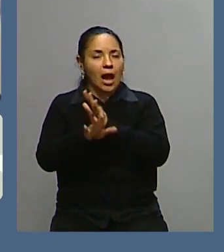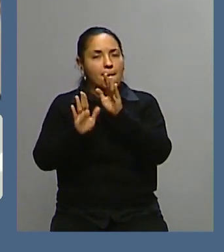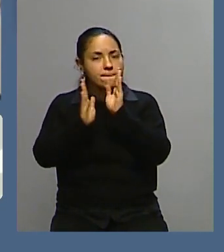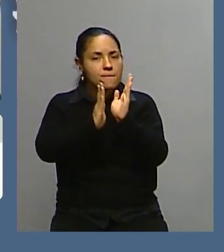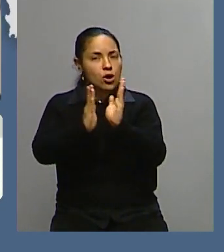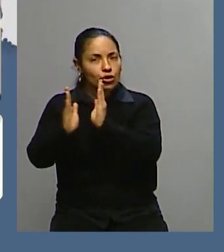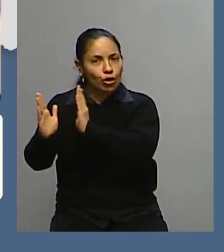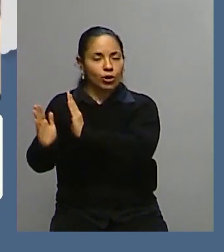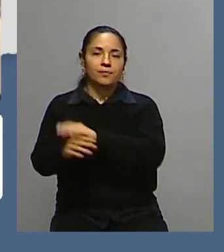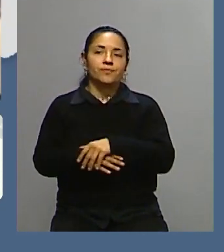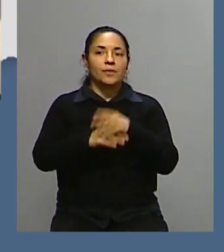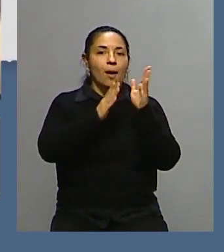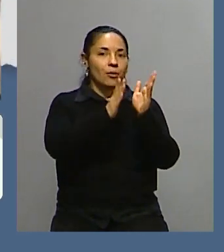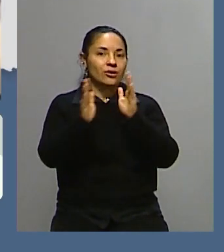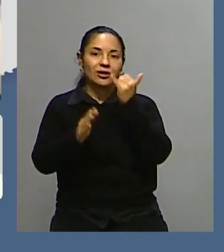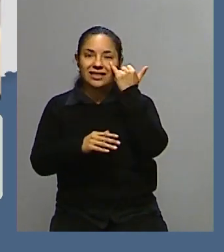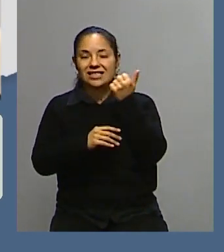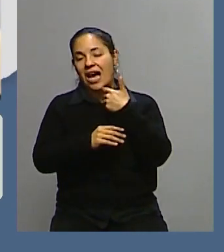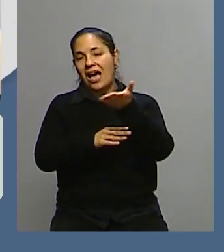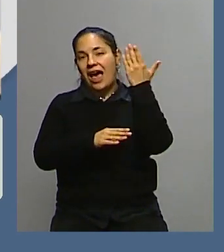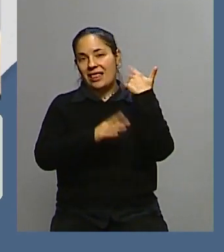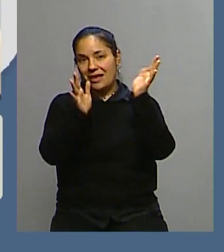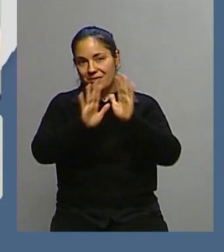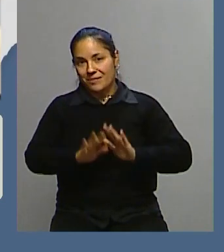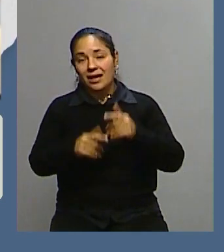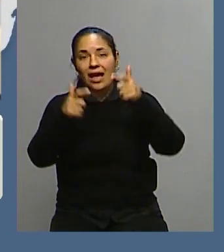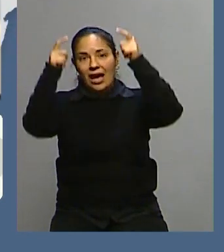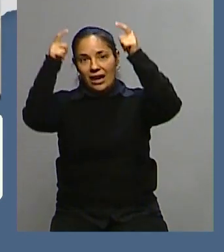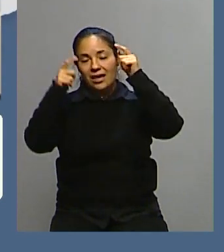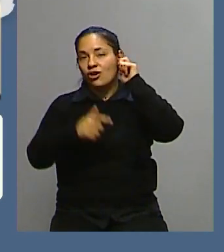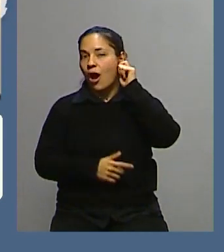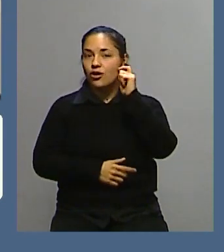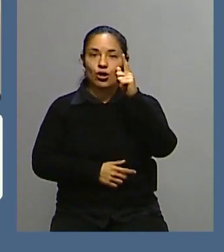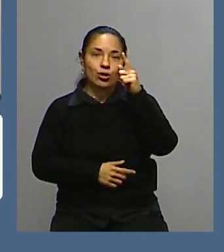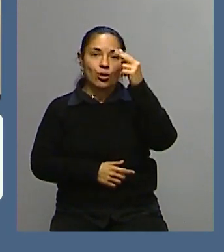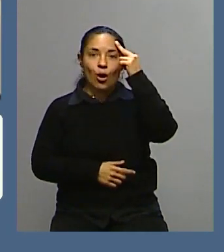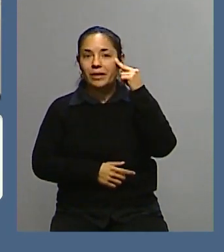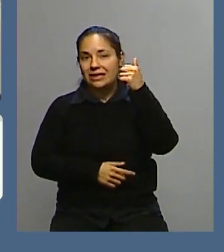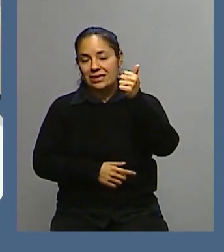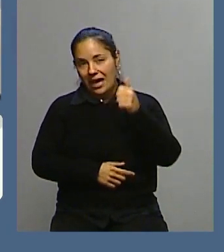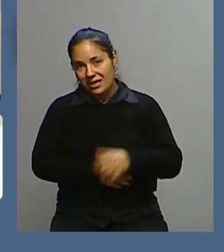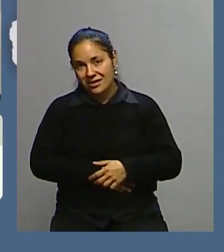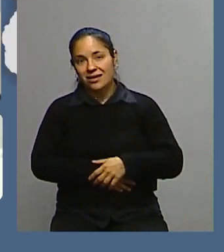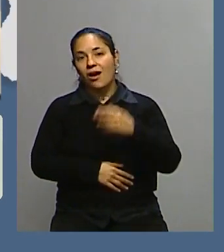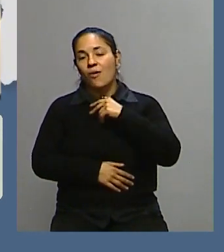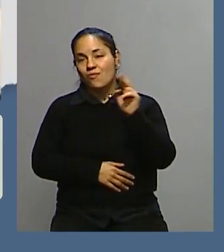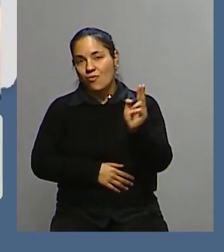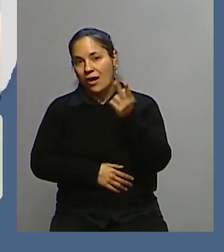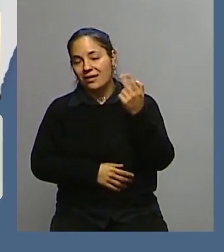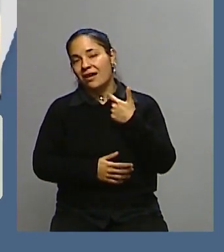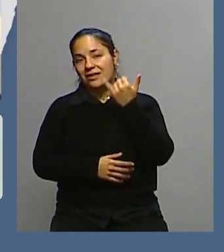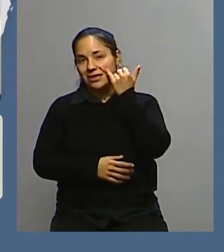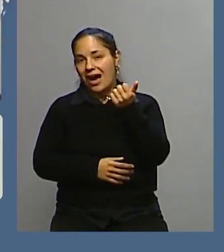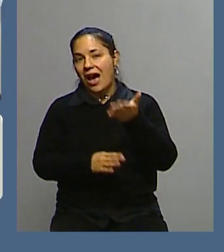Este es un protocolo muy ensayado. Imaginate que con una reina de 96 años, esta muerte ya estaba